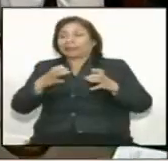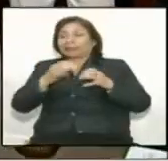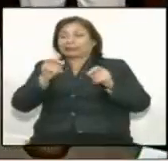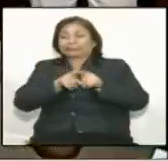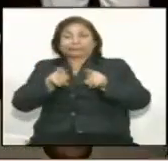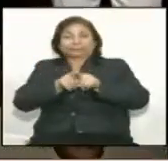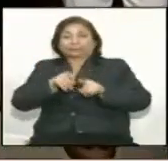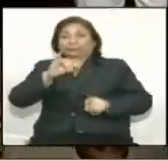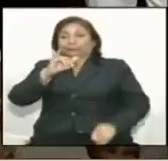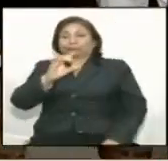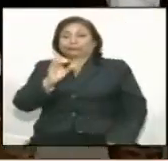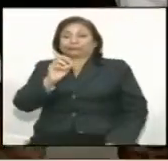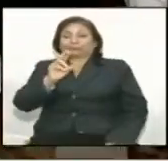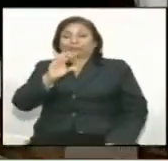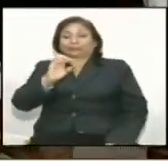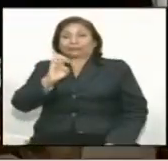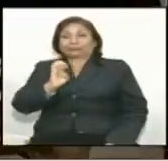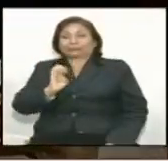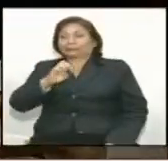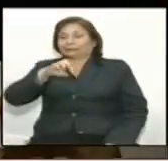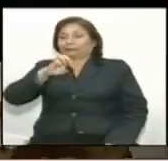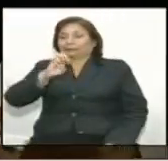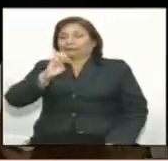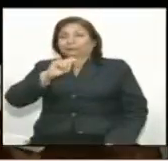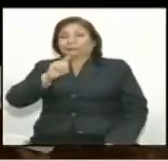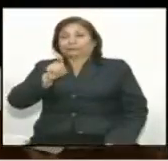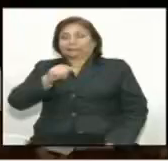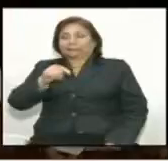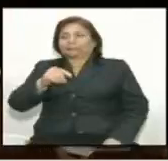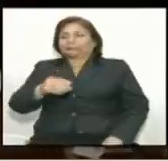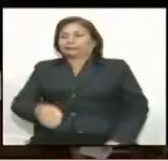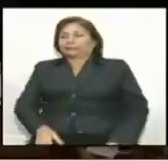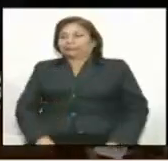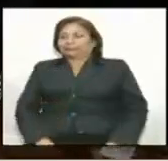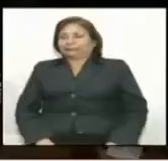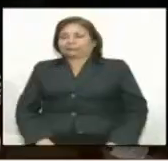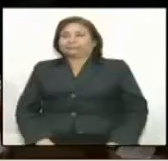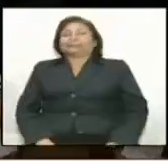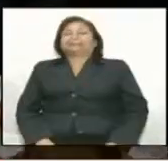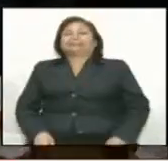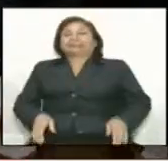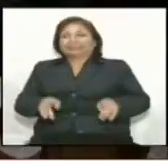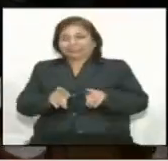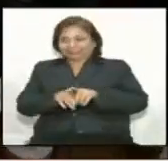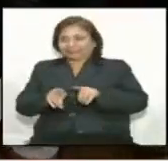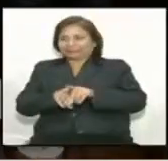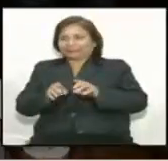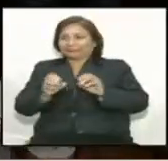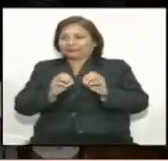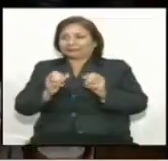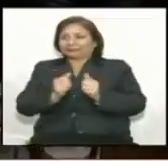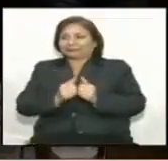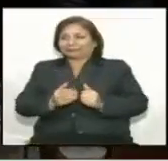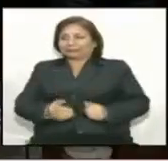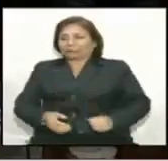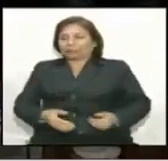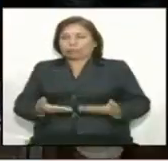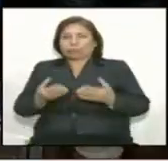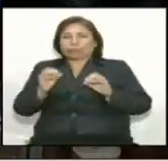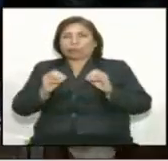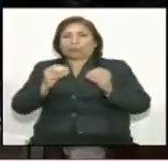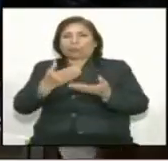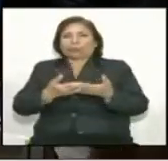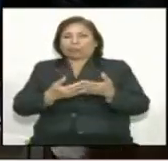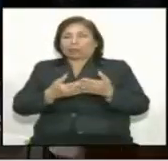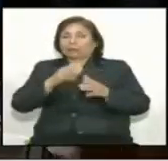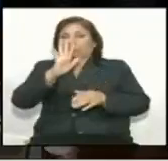represión desmedida como las que hemos visto en estos días. Entonces, claramente, hay dos listas y claramente son